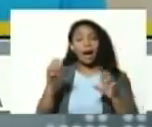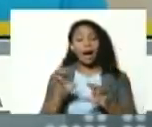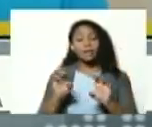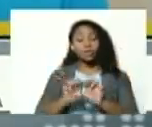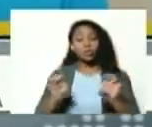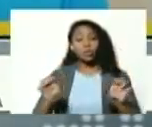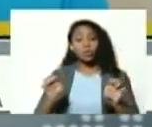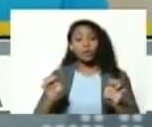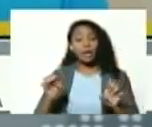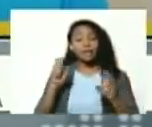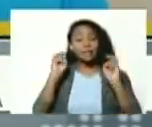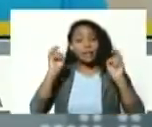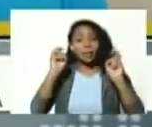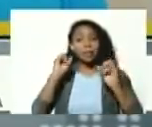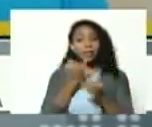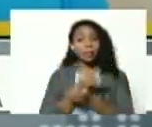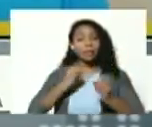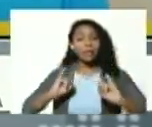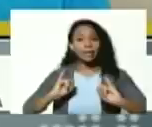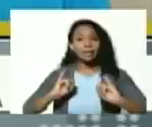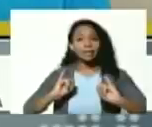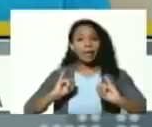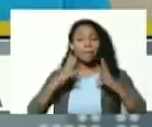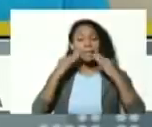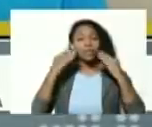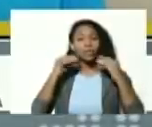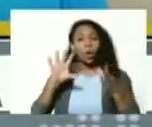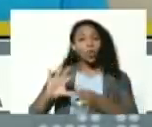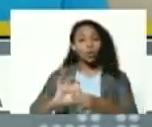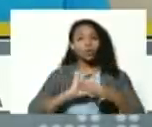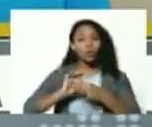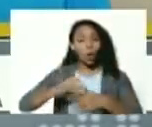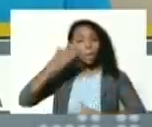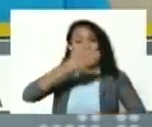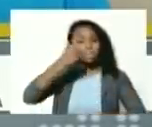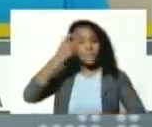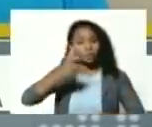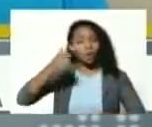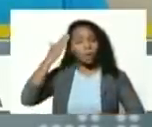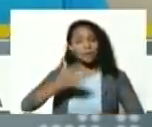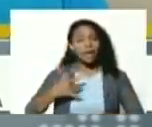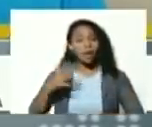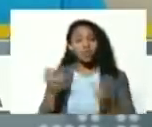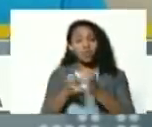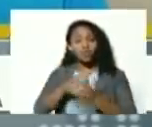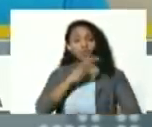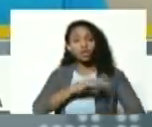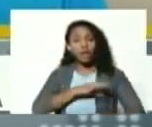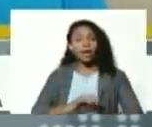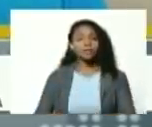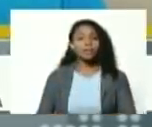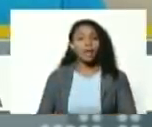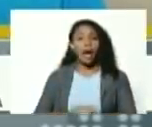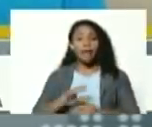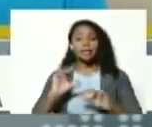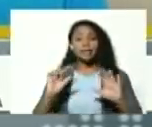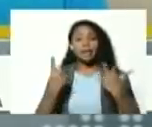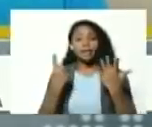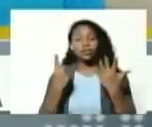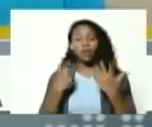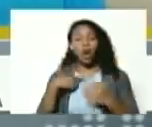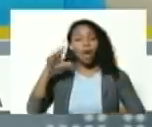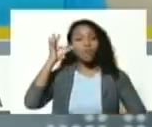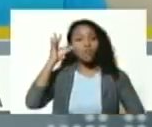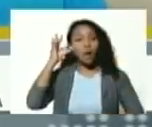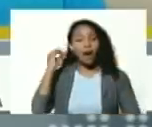gesta independentista como expresión de la unión cívico-militar de facciones y grupos sociales el sexto las mujeres